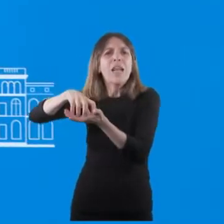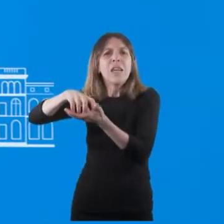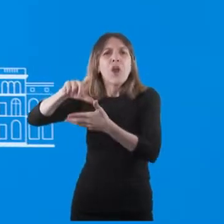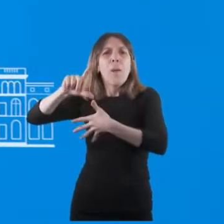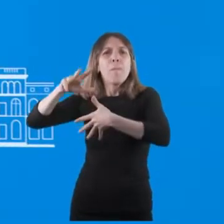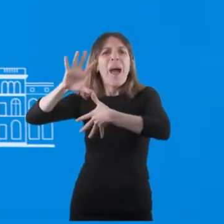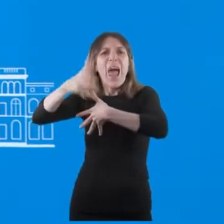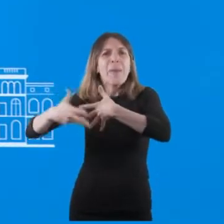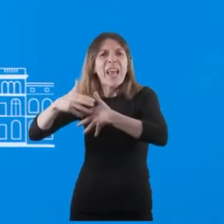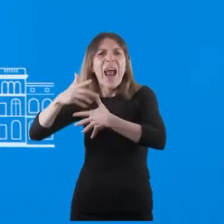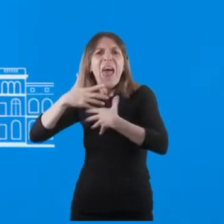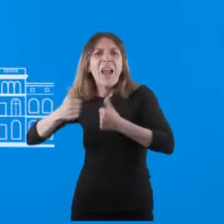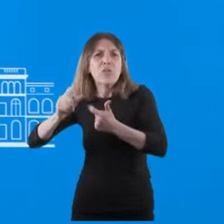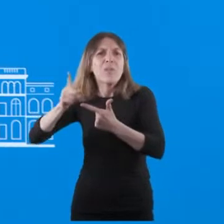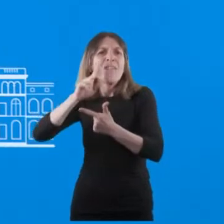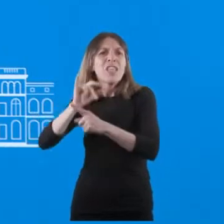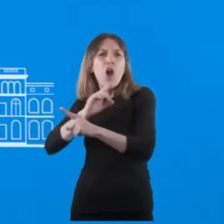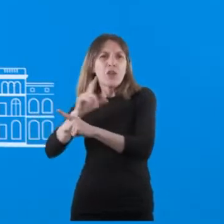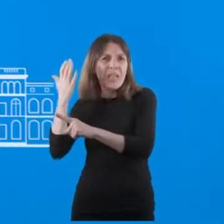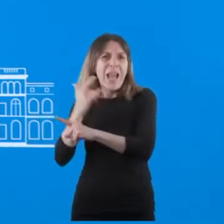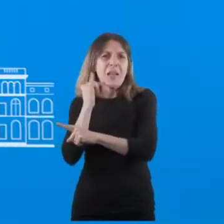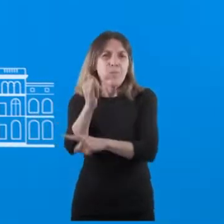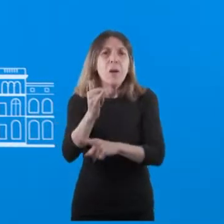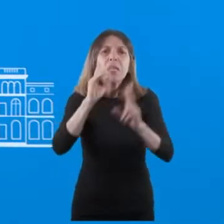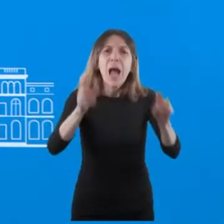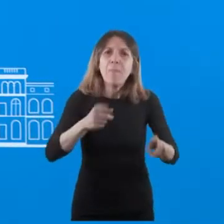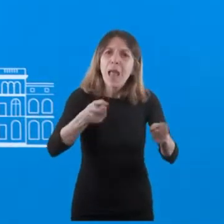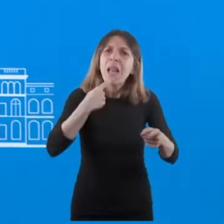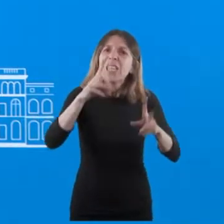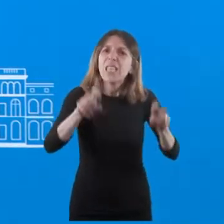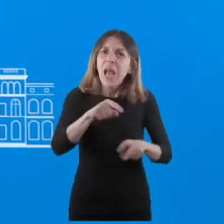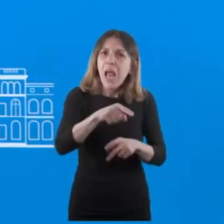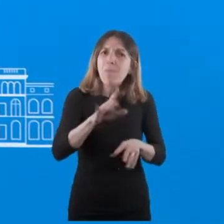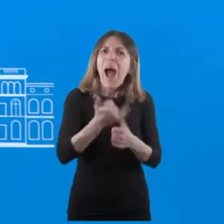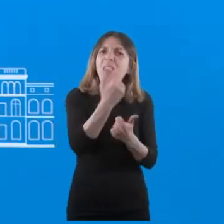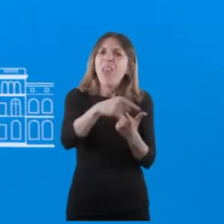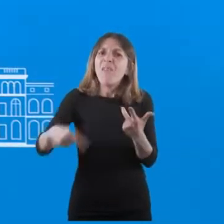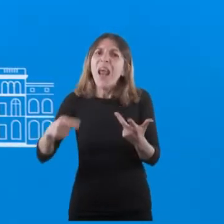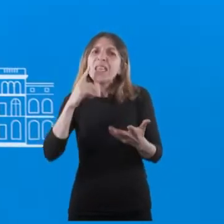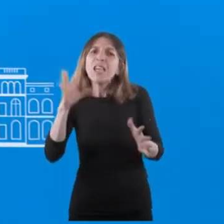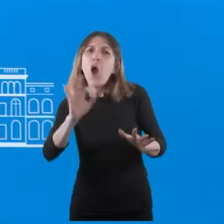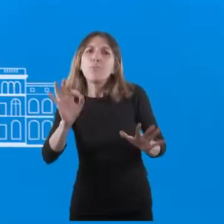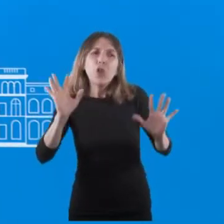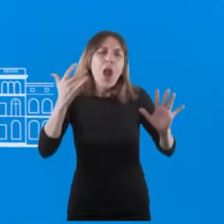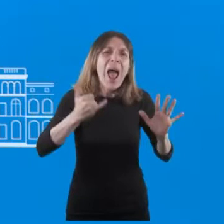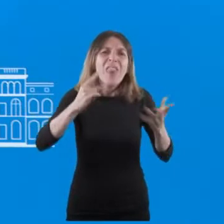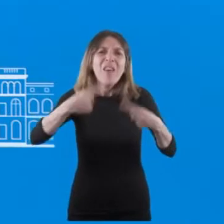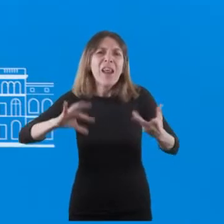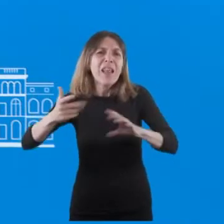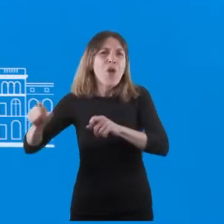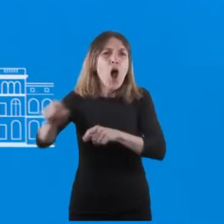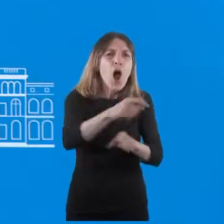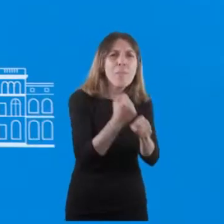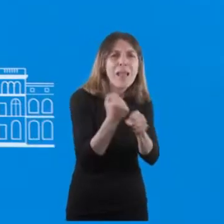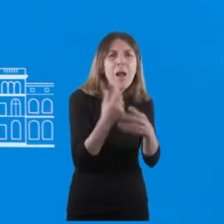la Ministra Bisotti. Dicho esto, la cuestión específica, digamos, de las diferentes opciones o diferentes miradas que hay con